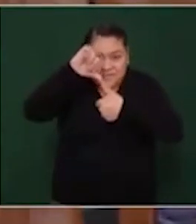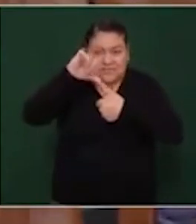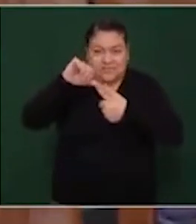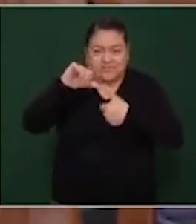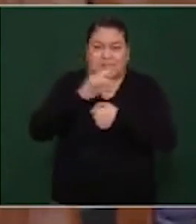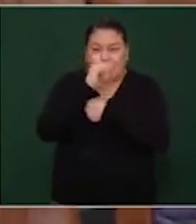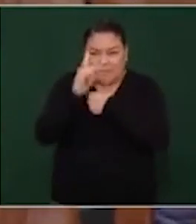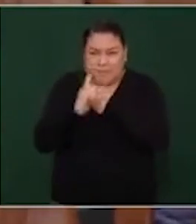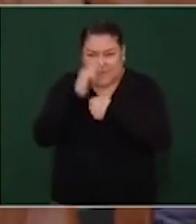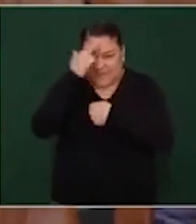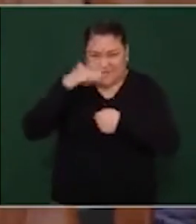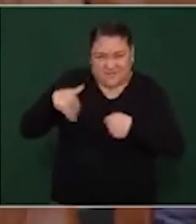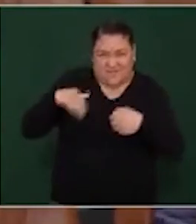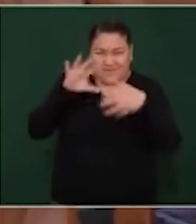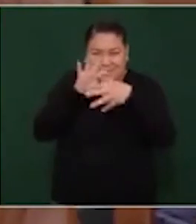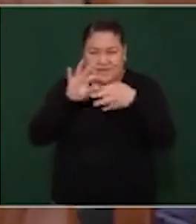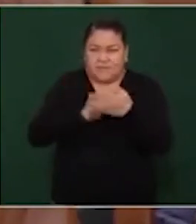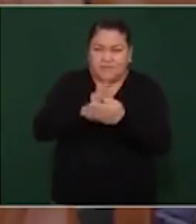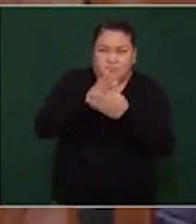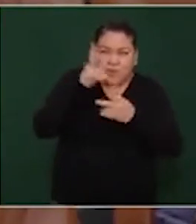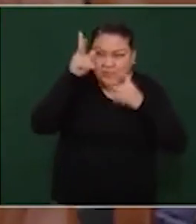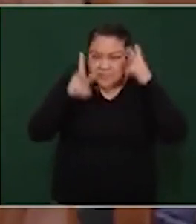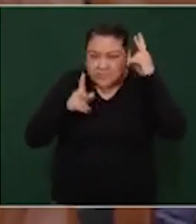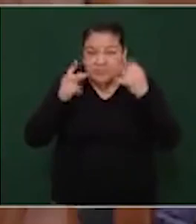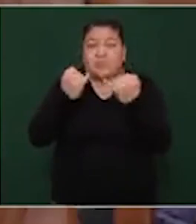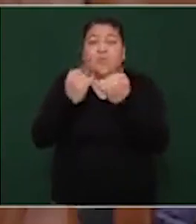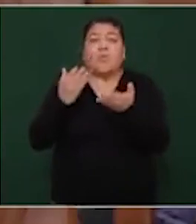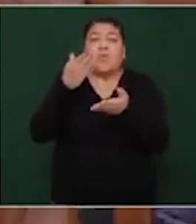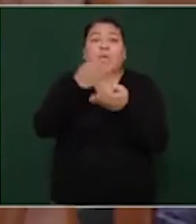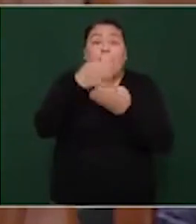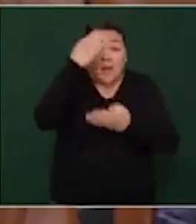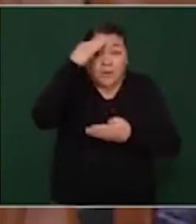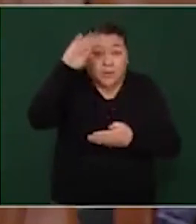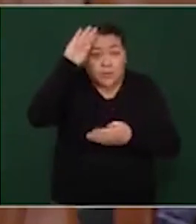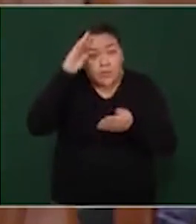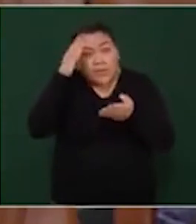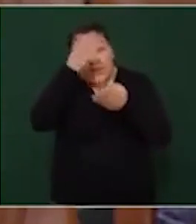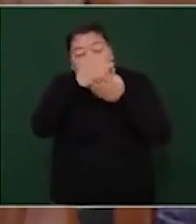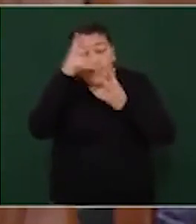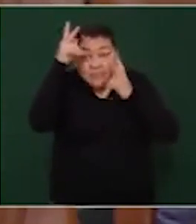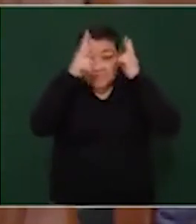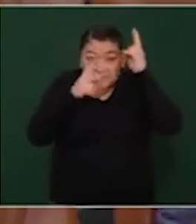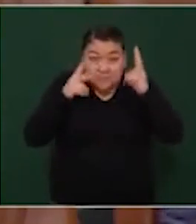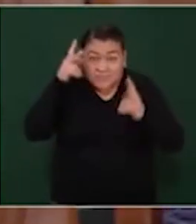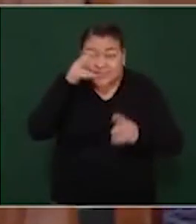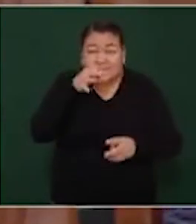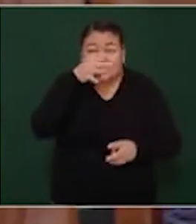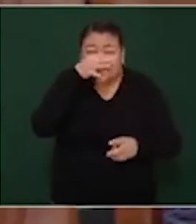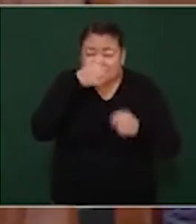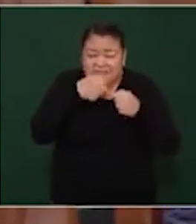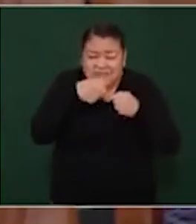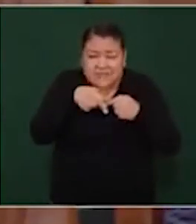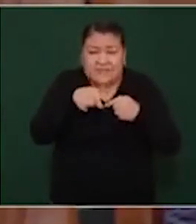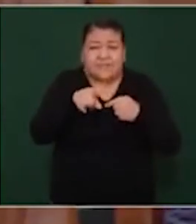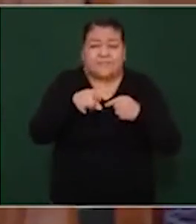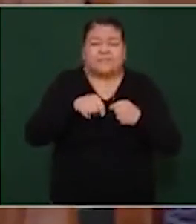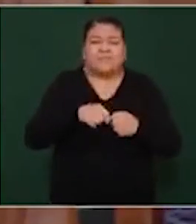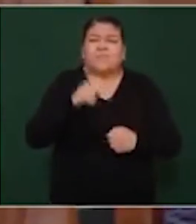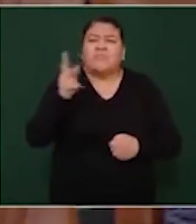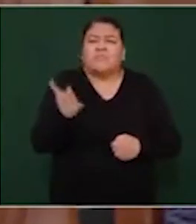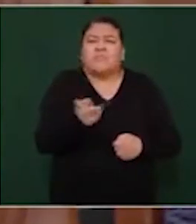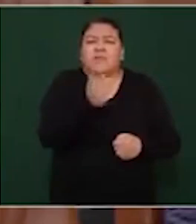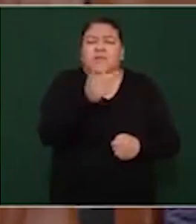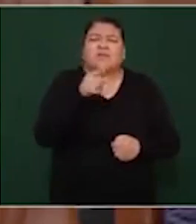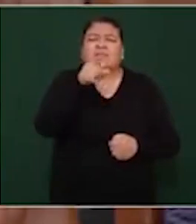caso a los países que ha mencionado y muy polémicamente para Cuba, preguntarle, presidente, cuál es la